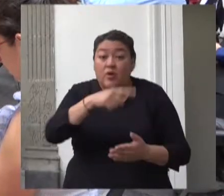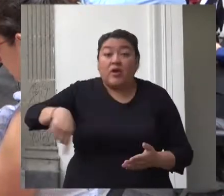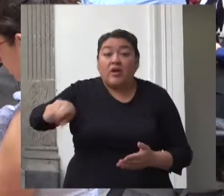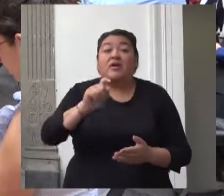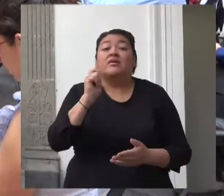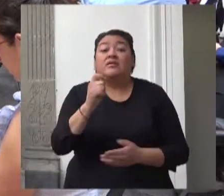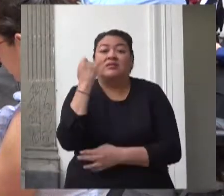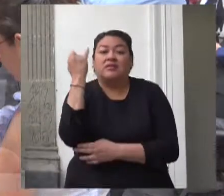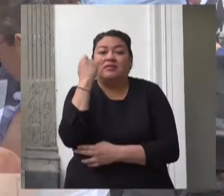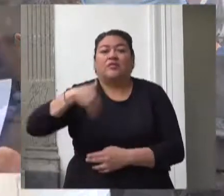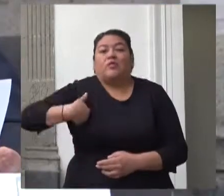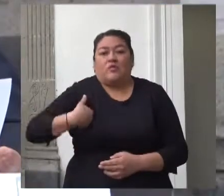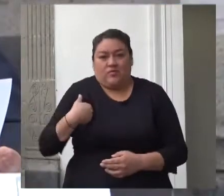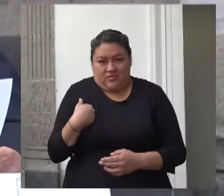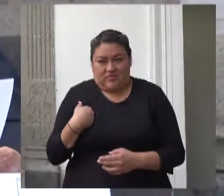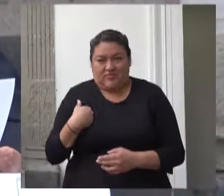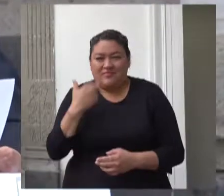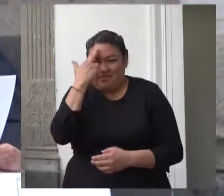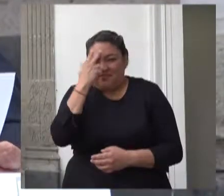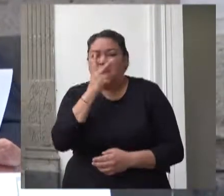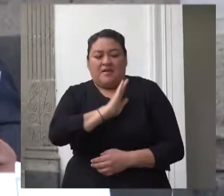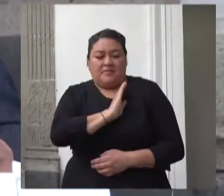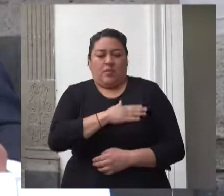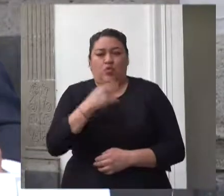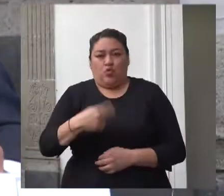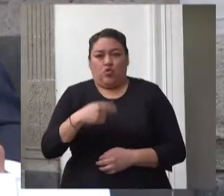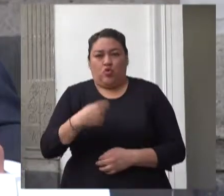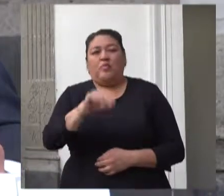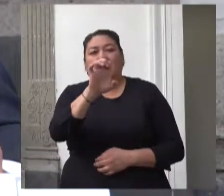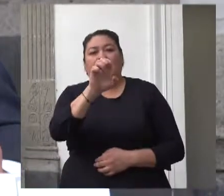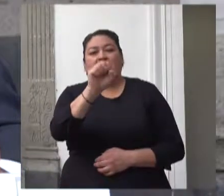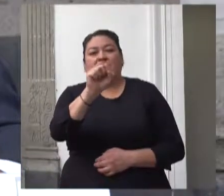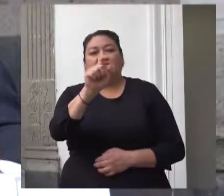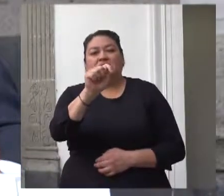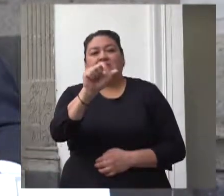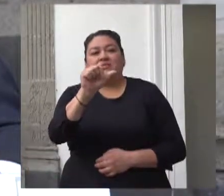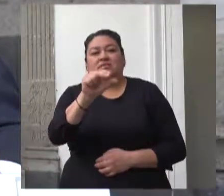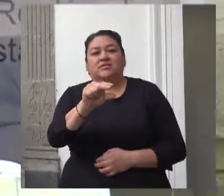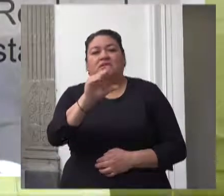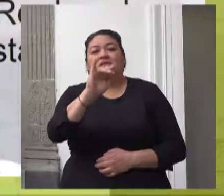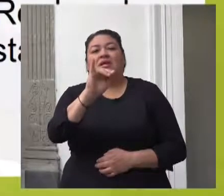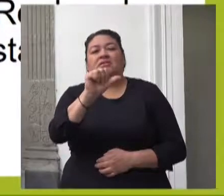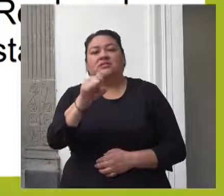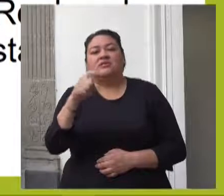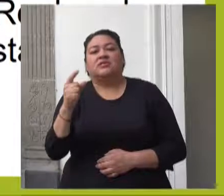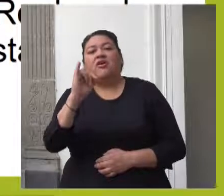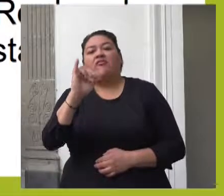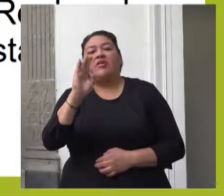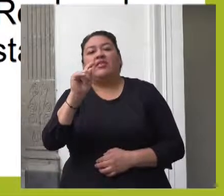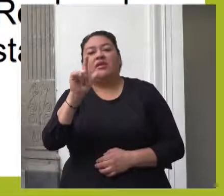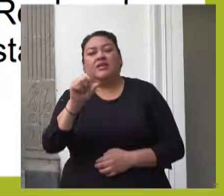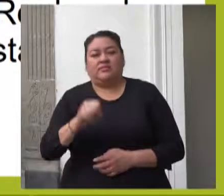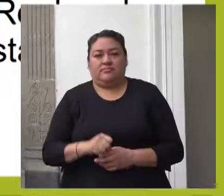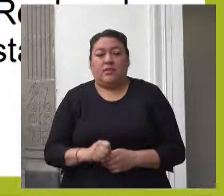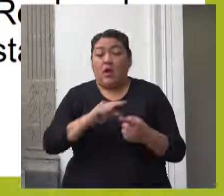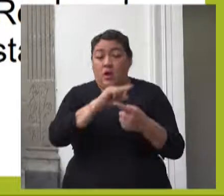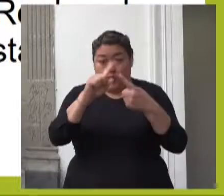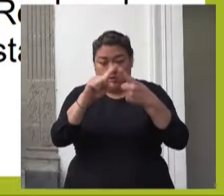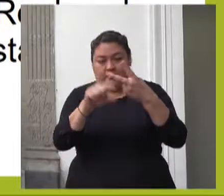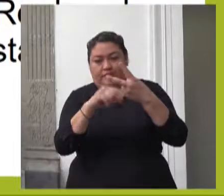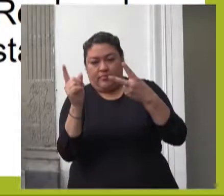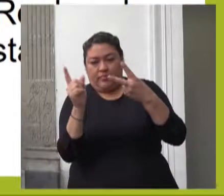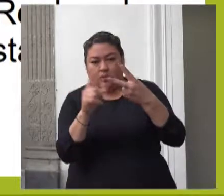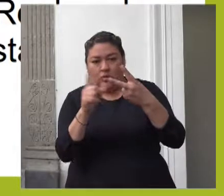estancias infantiles segunda acción u omisión se detectaron irregularidades en el